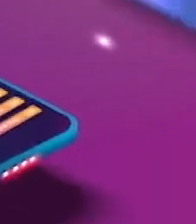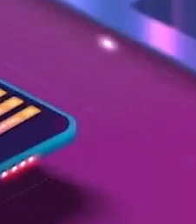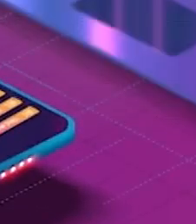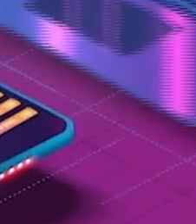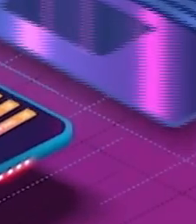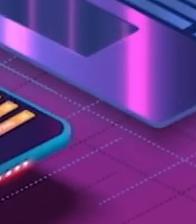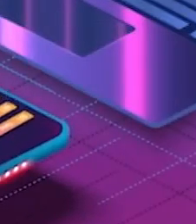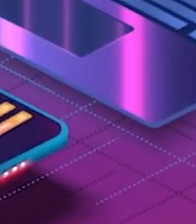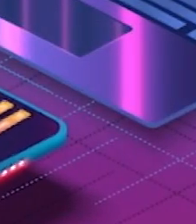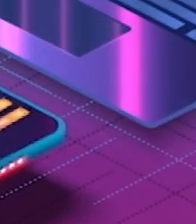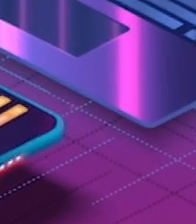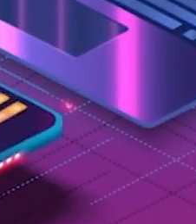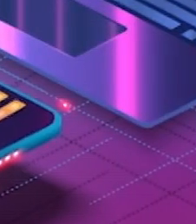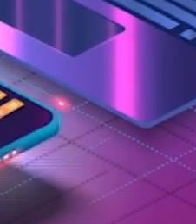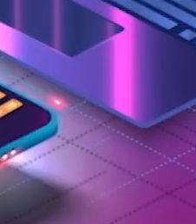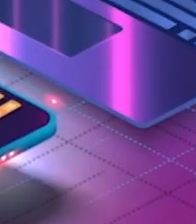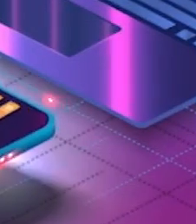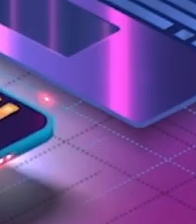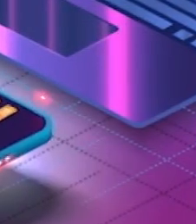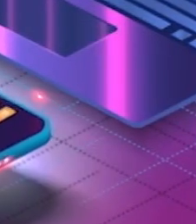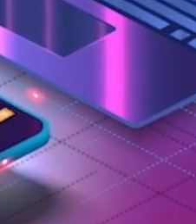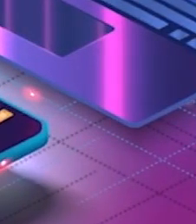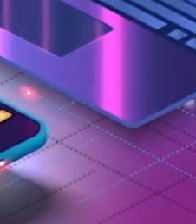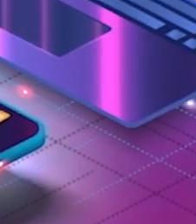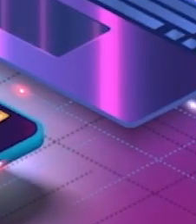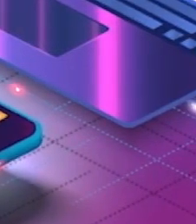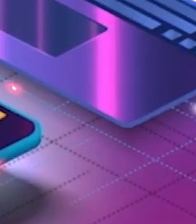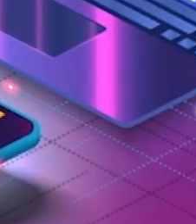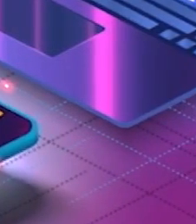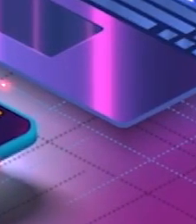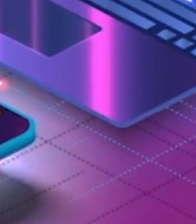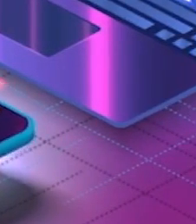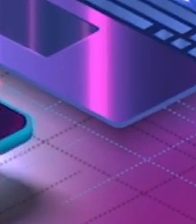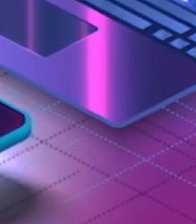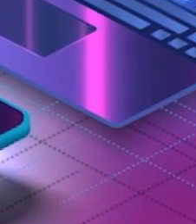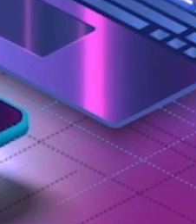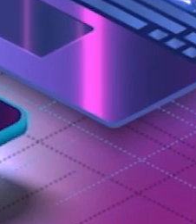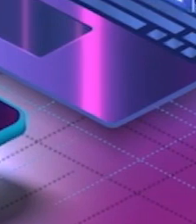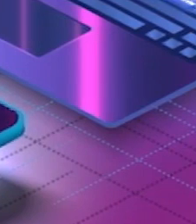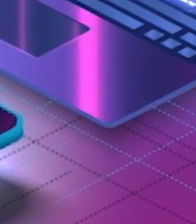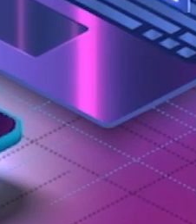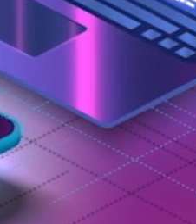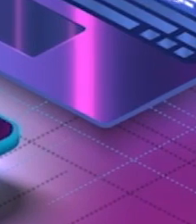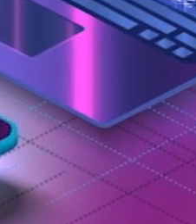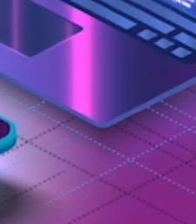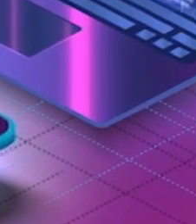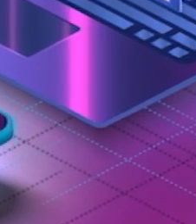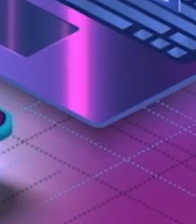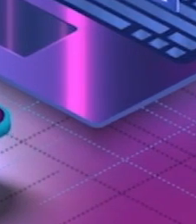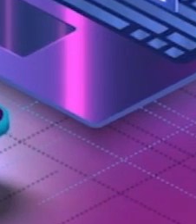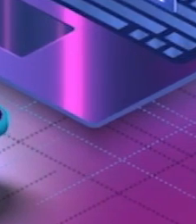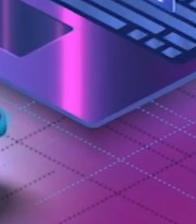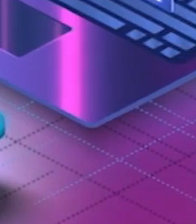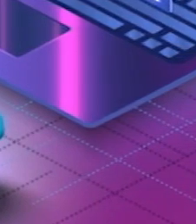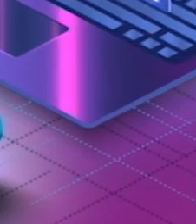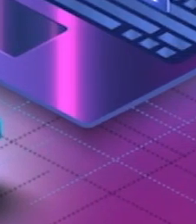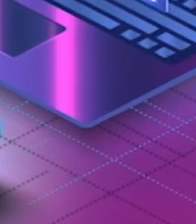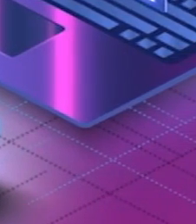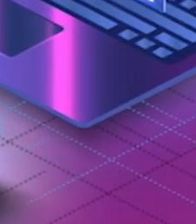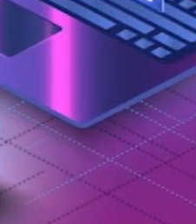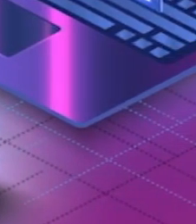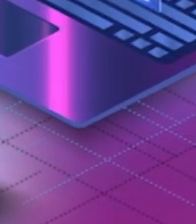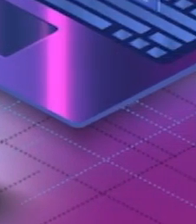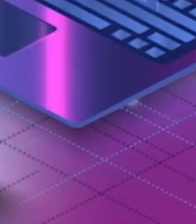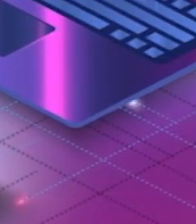Actualice su futuro. Revise el estado de cuenta de su FCL y pensión obligatoria. Si no lo recibe, le recomendamos actualizar sus datos personales con